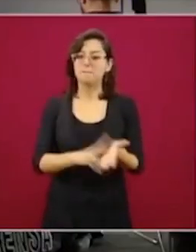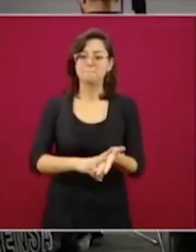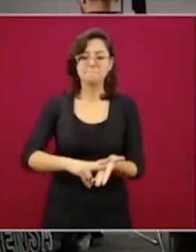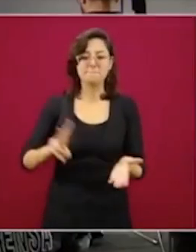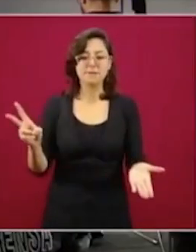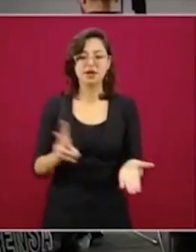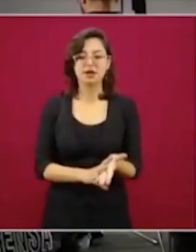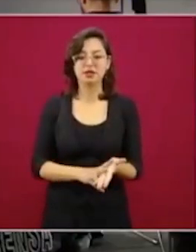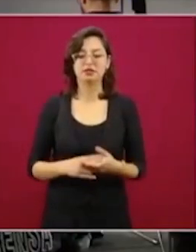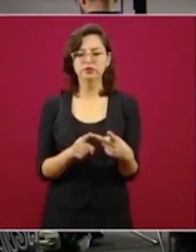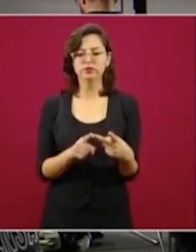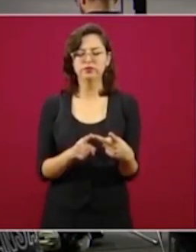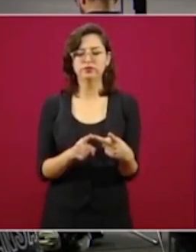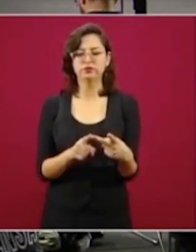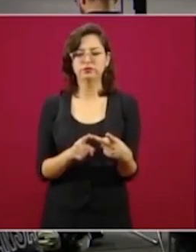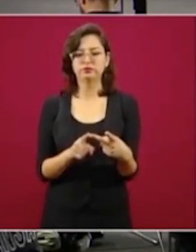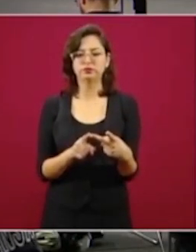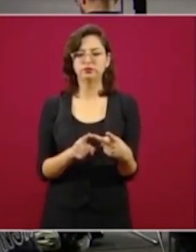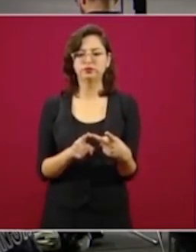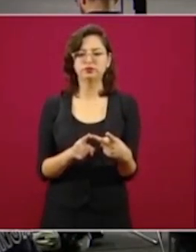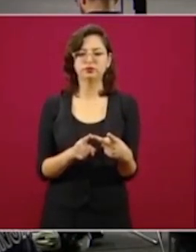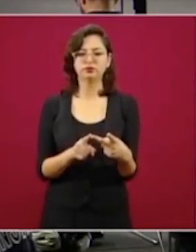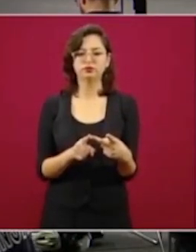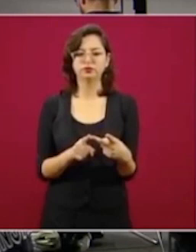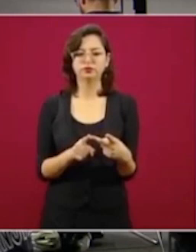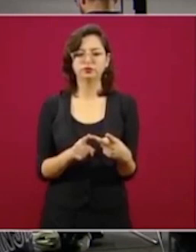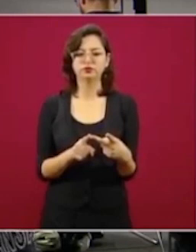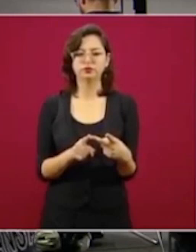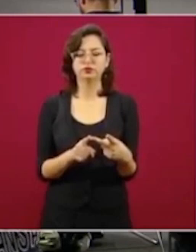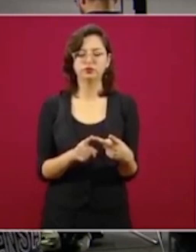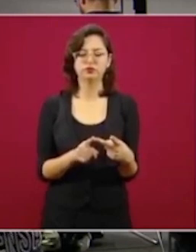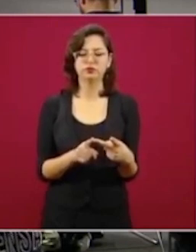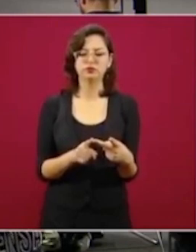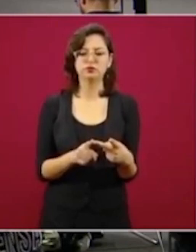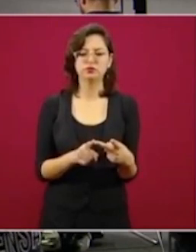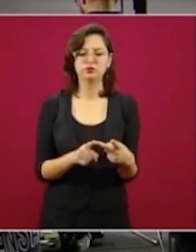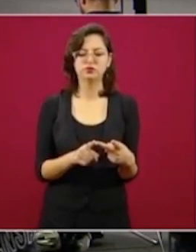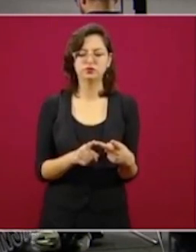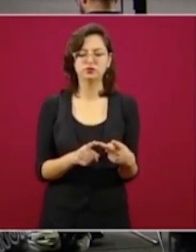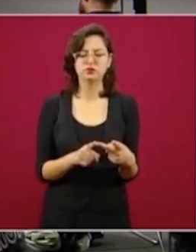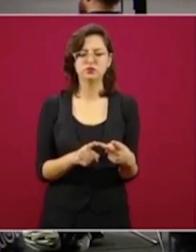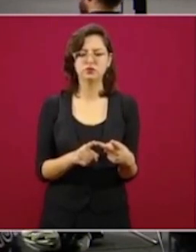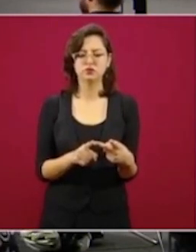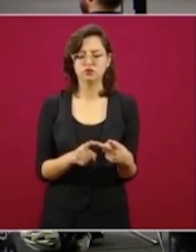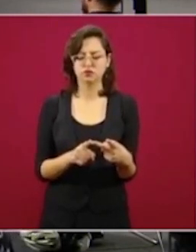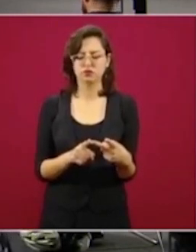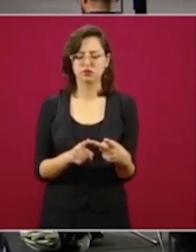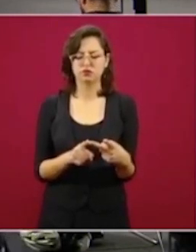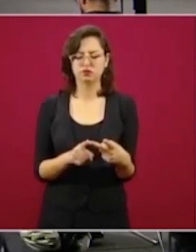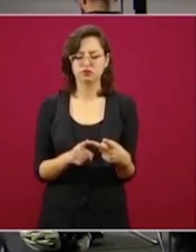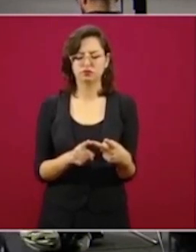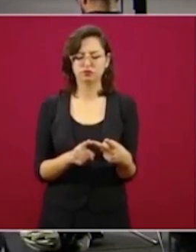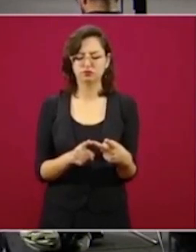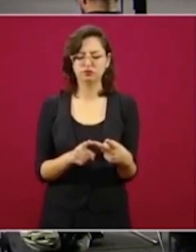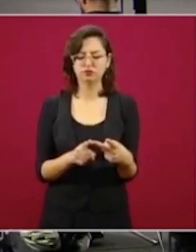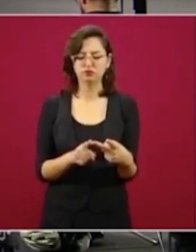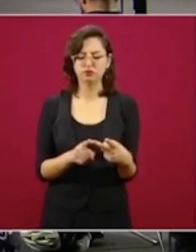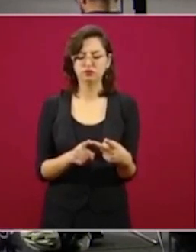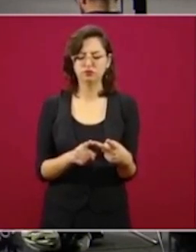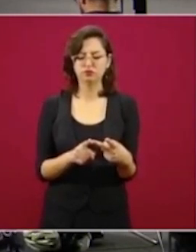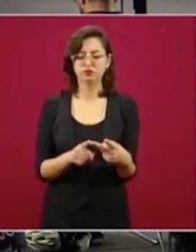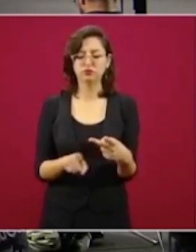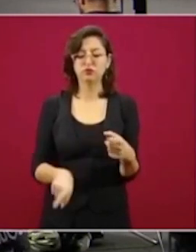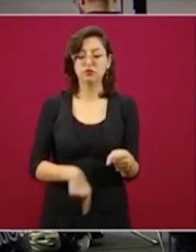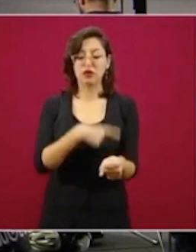El dos, es impostergable atender el grave problema de las